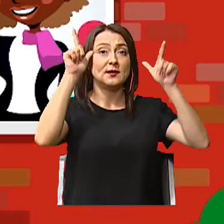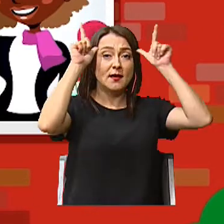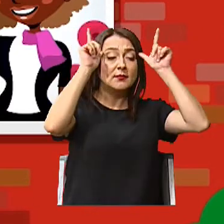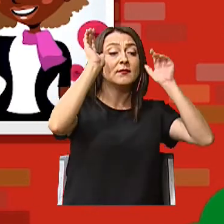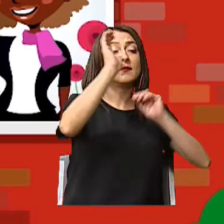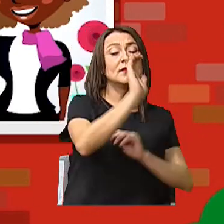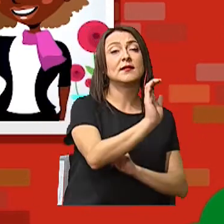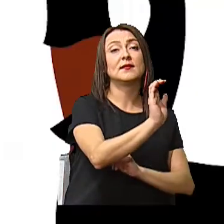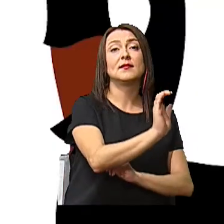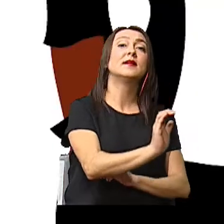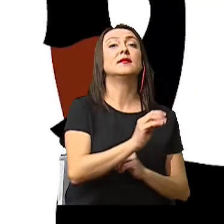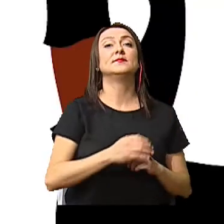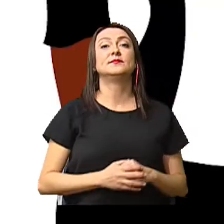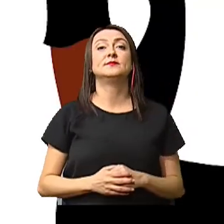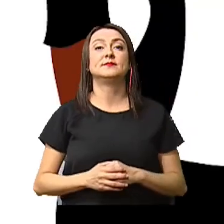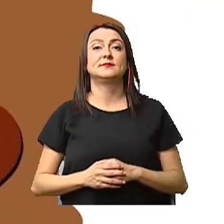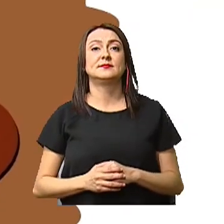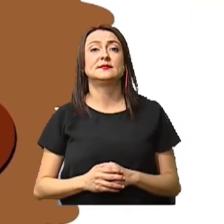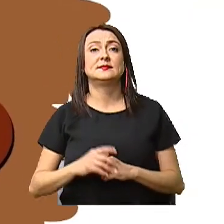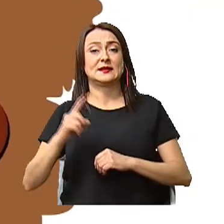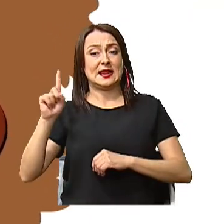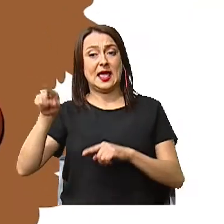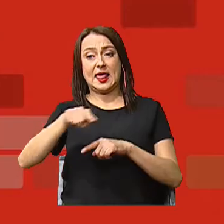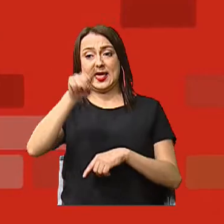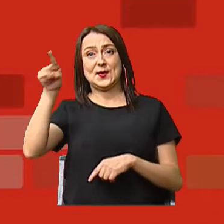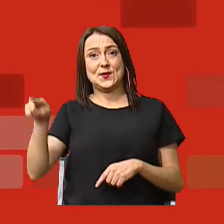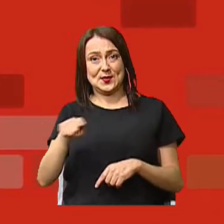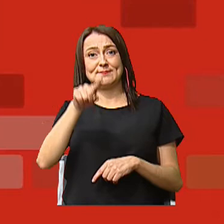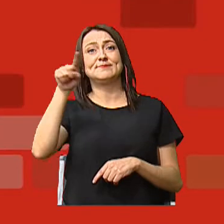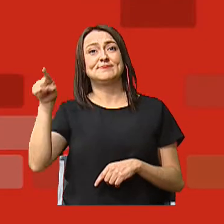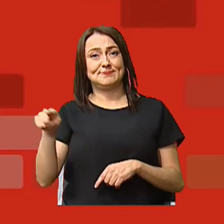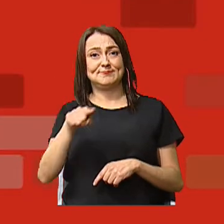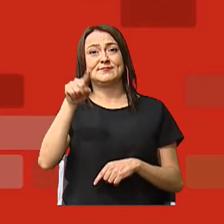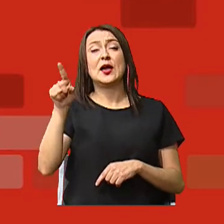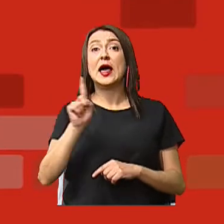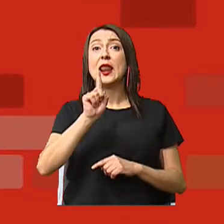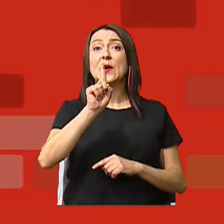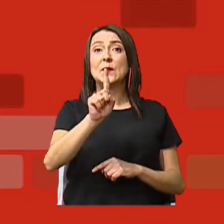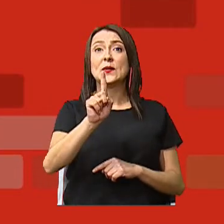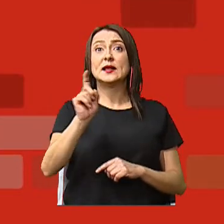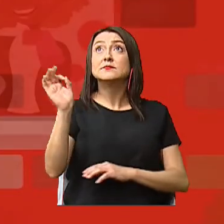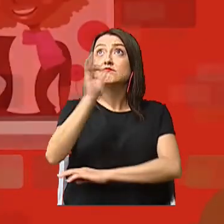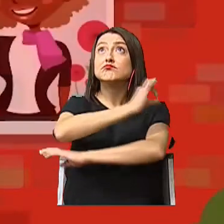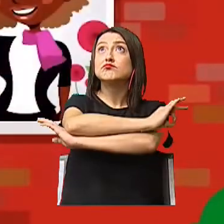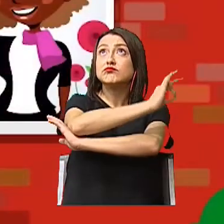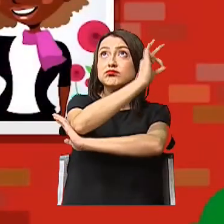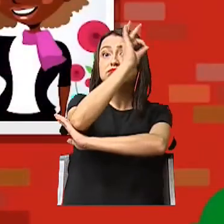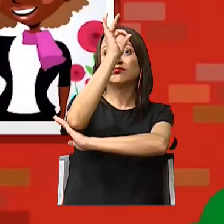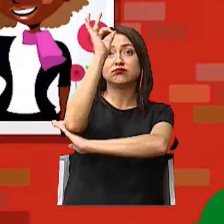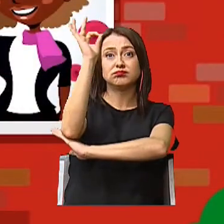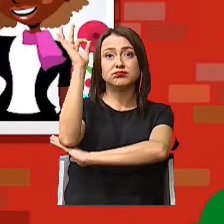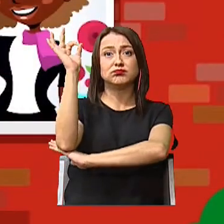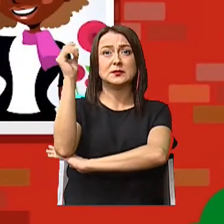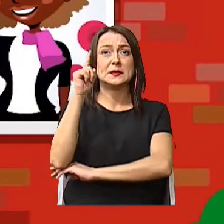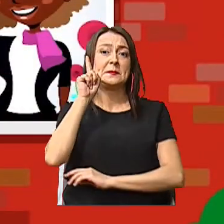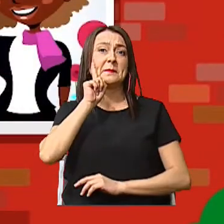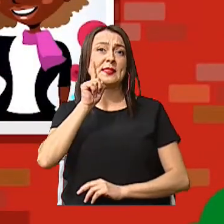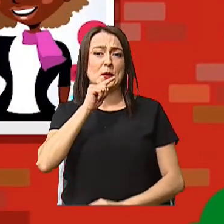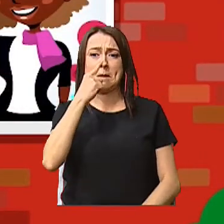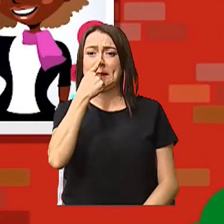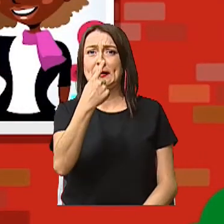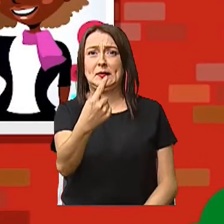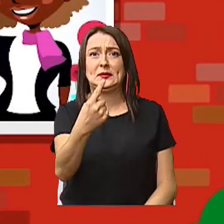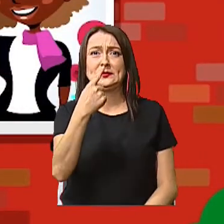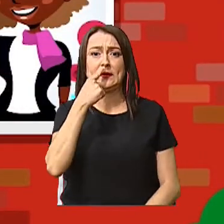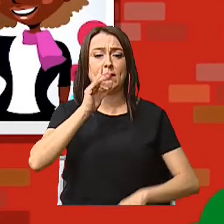una ternera Caracol, caracol, a la una sale el sol Sale pinocho tocando